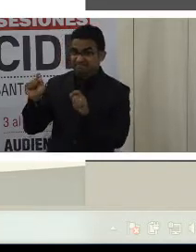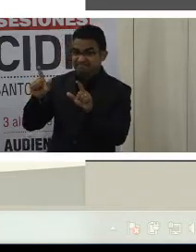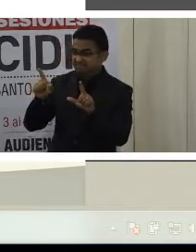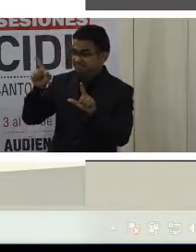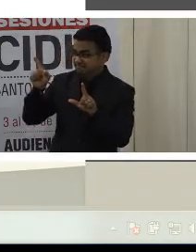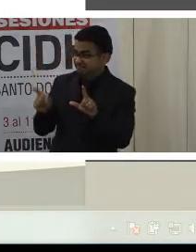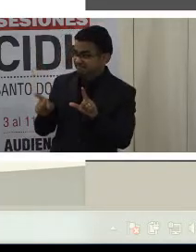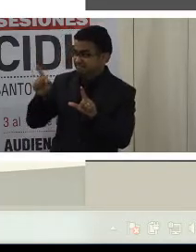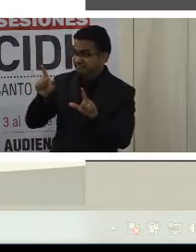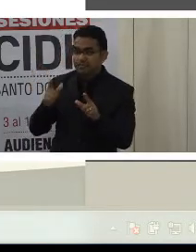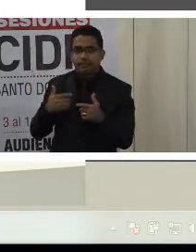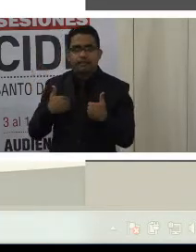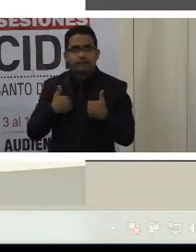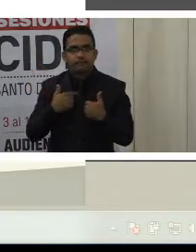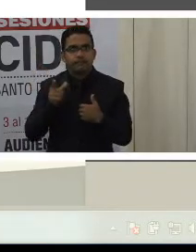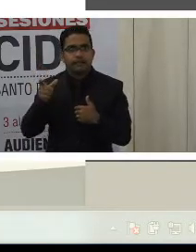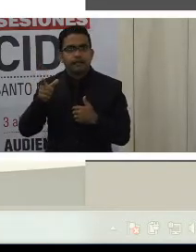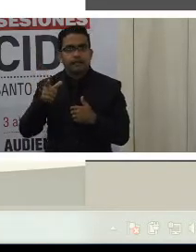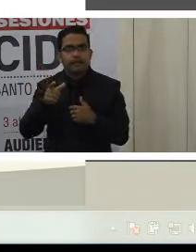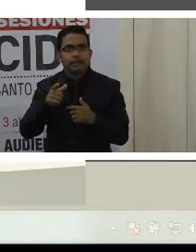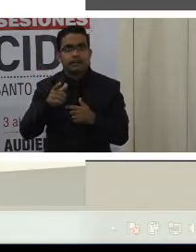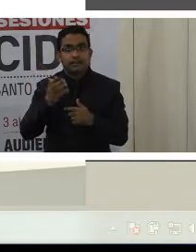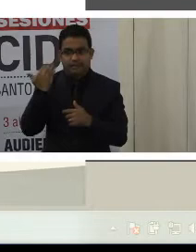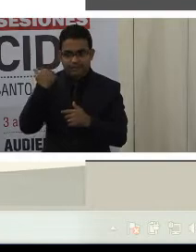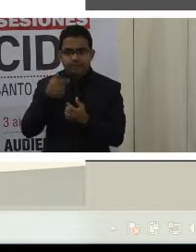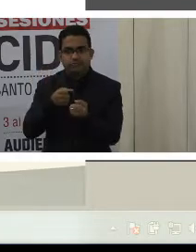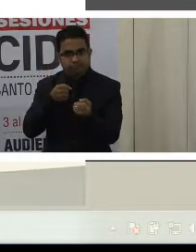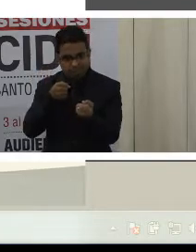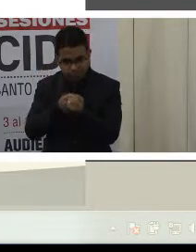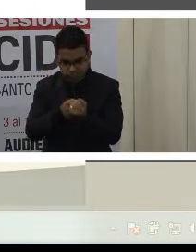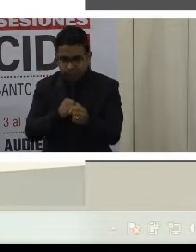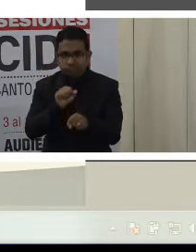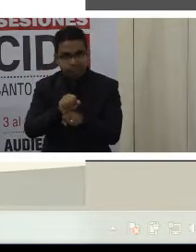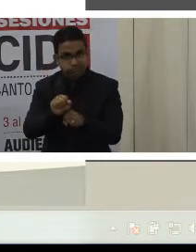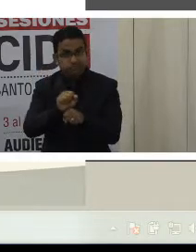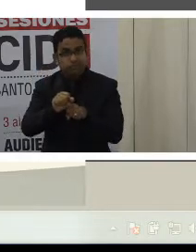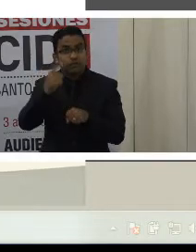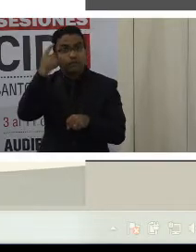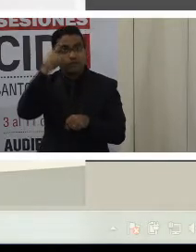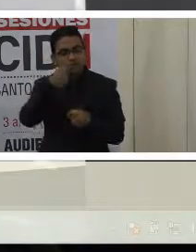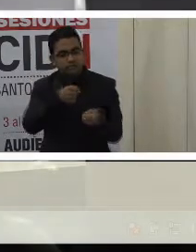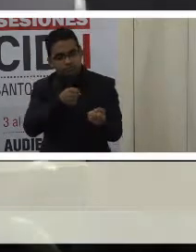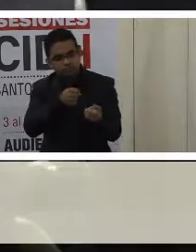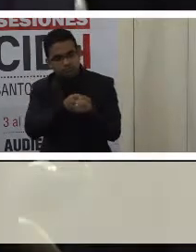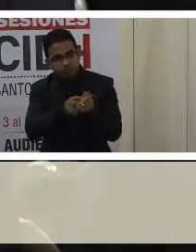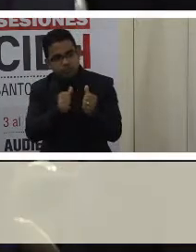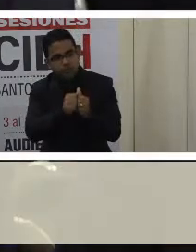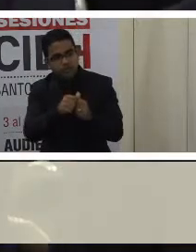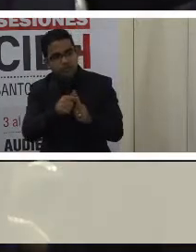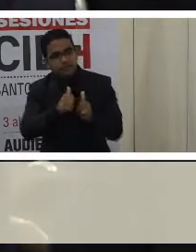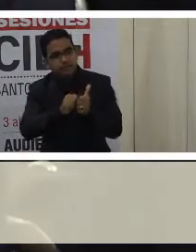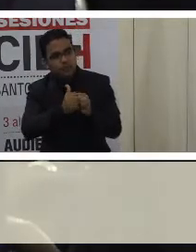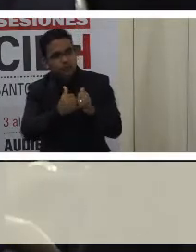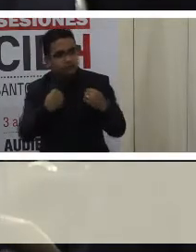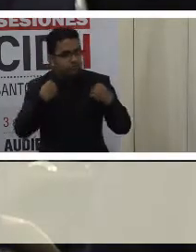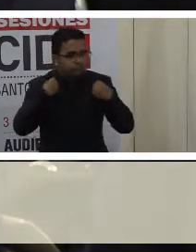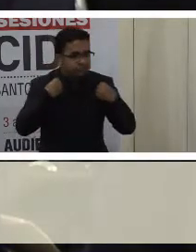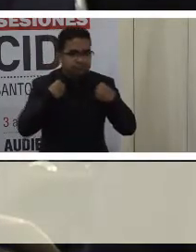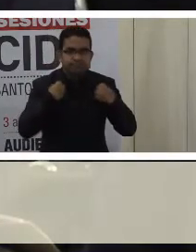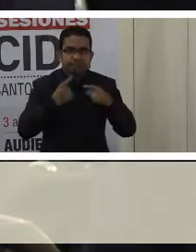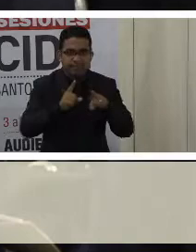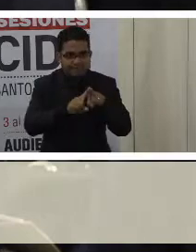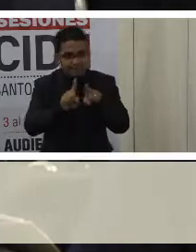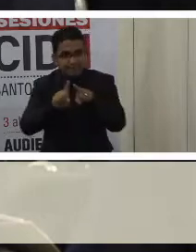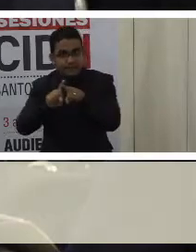habido desde el Estado venezolano un aporte, un esfuerzo para apoyar el deporte paralímpico